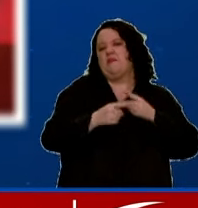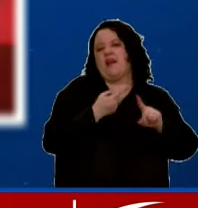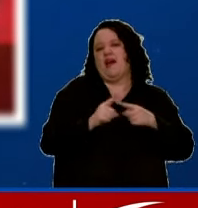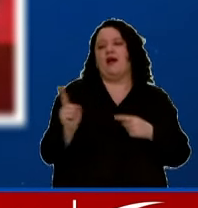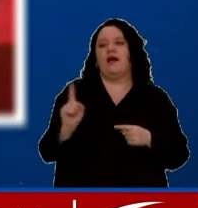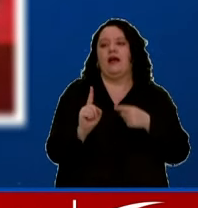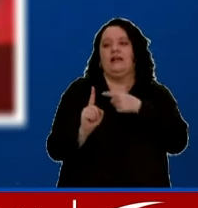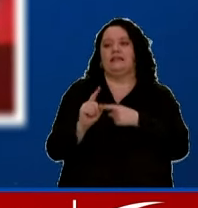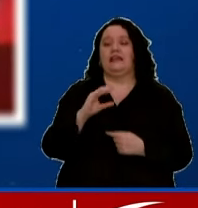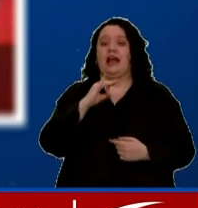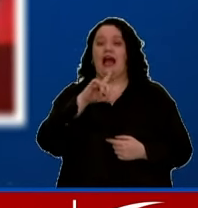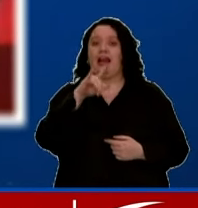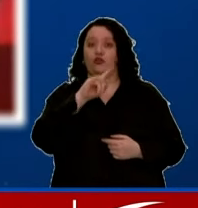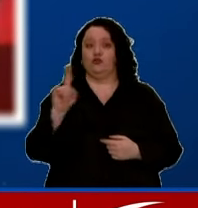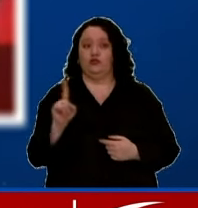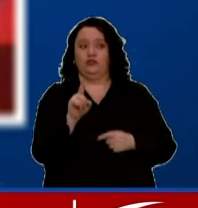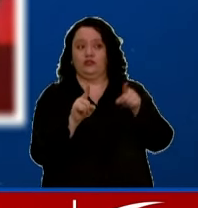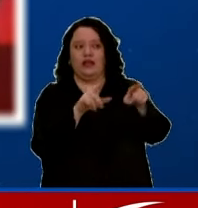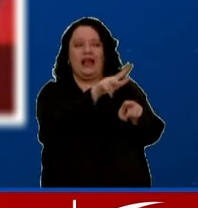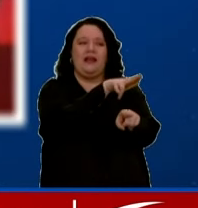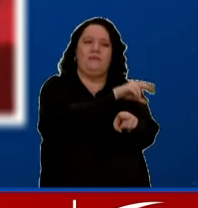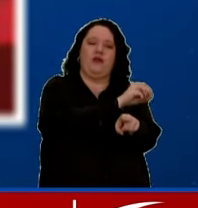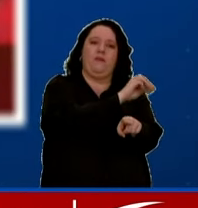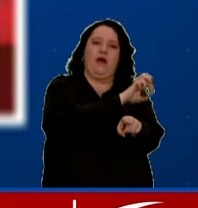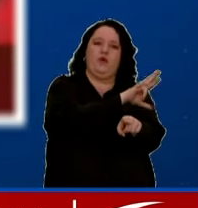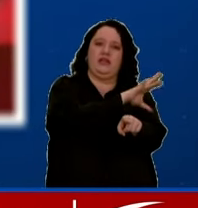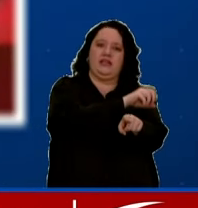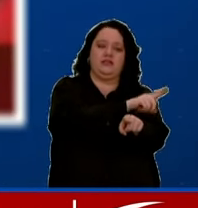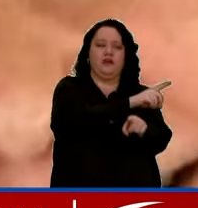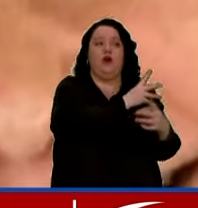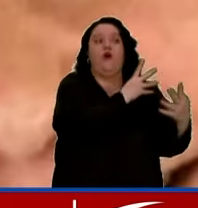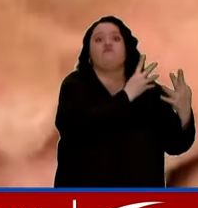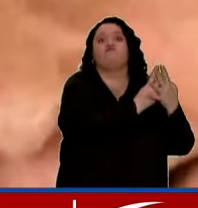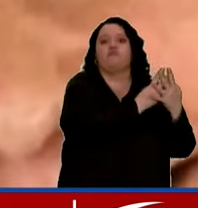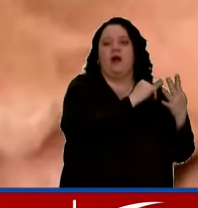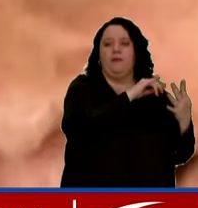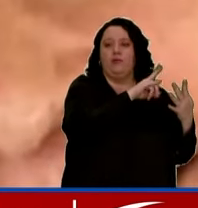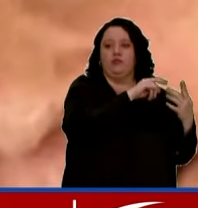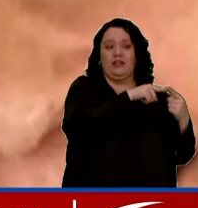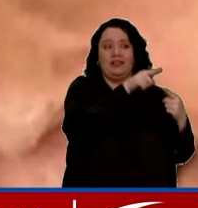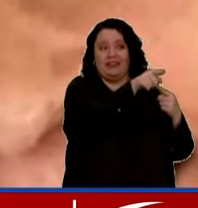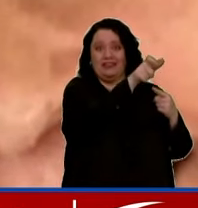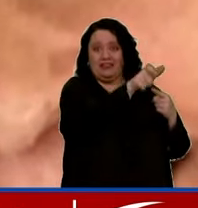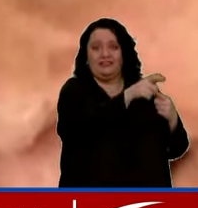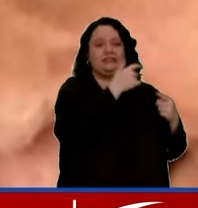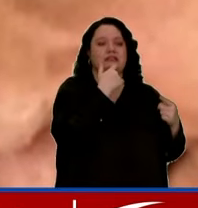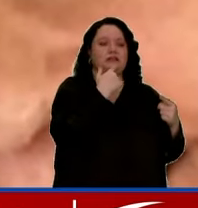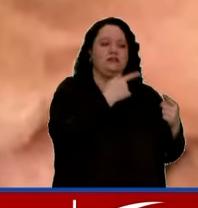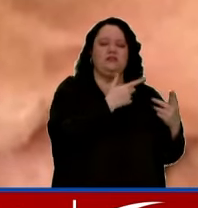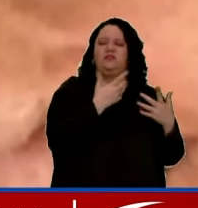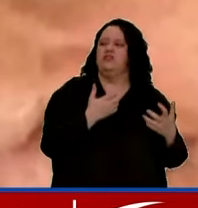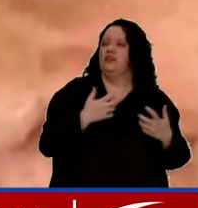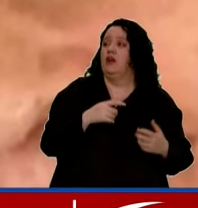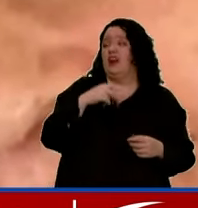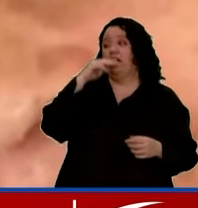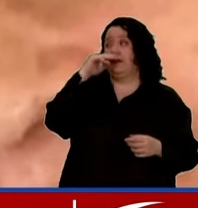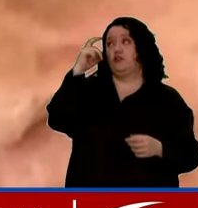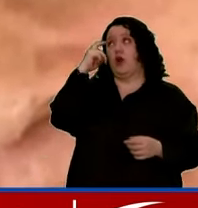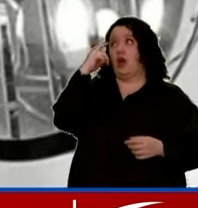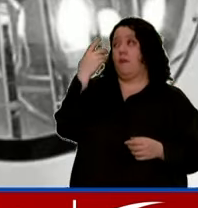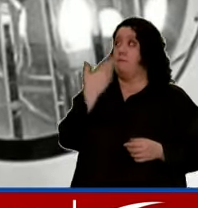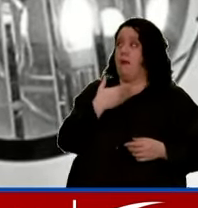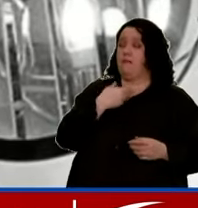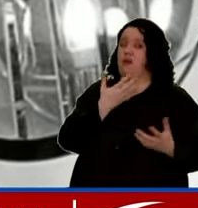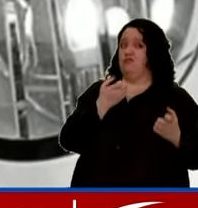señaló que Carlos Andrés García, hermano de Mauricio Leal, preso en Jamundí, le había manifestado que quería acabar con la vida del niño genio y su mamá